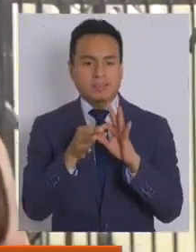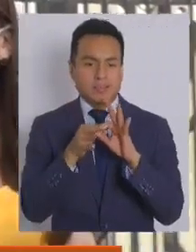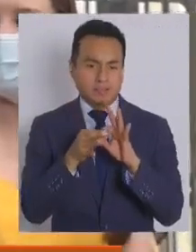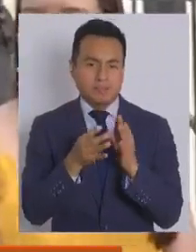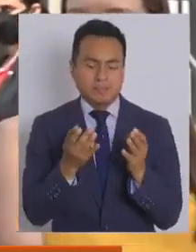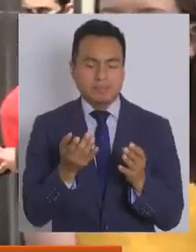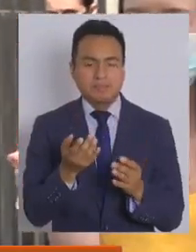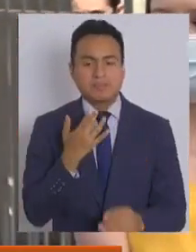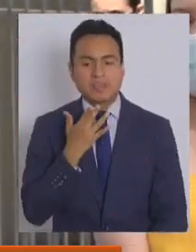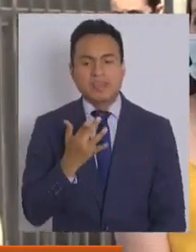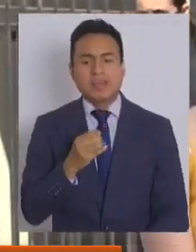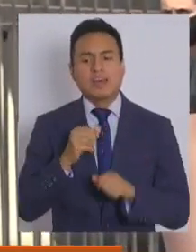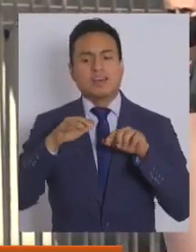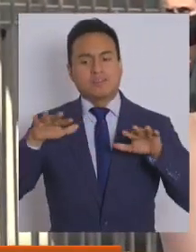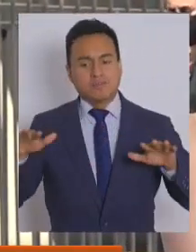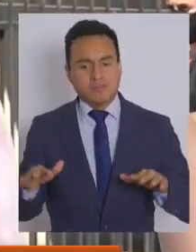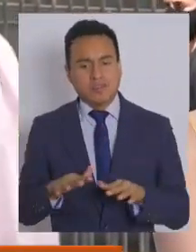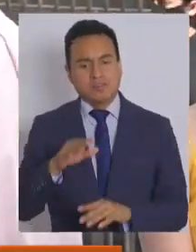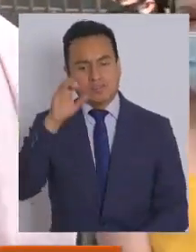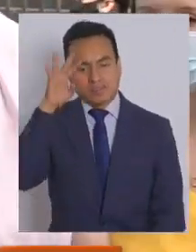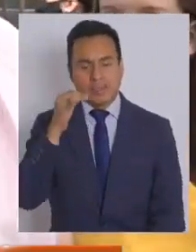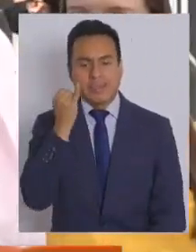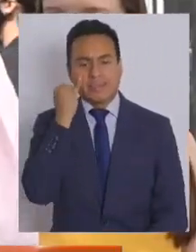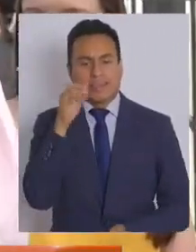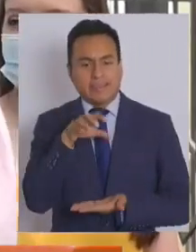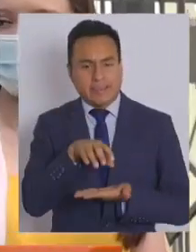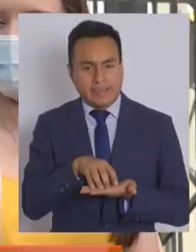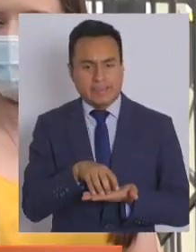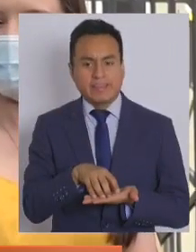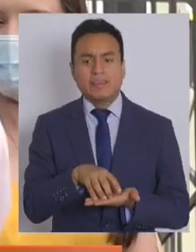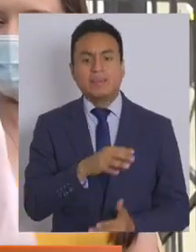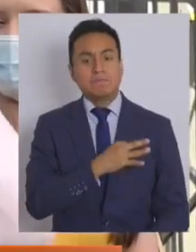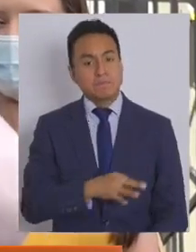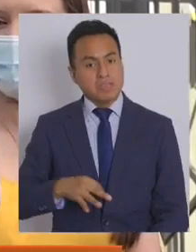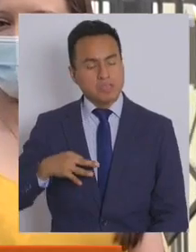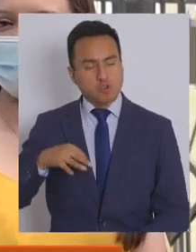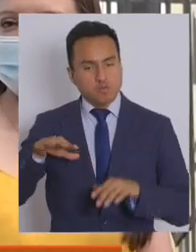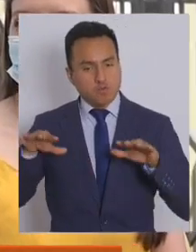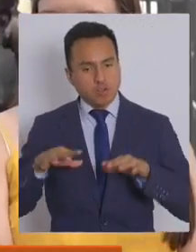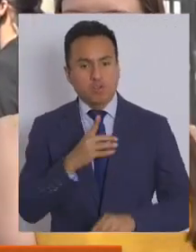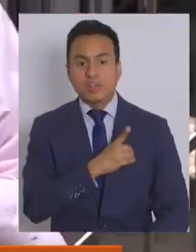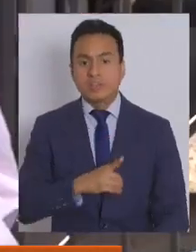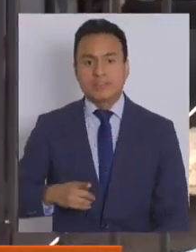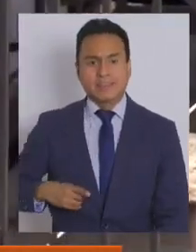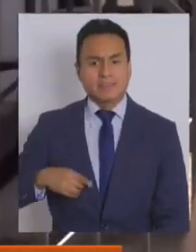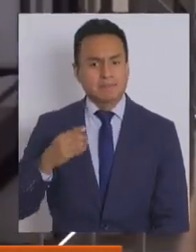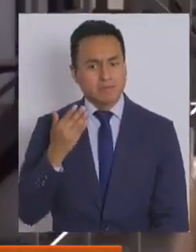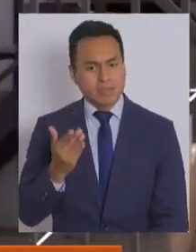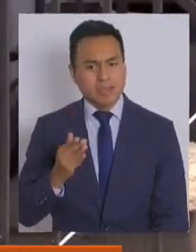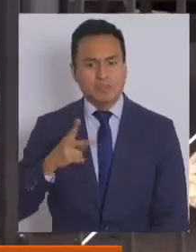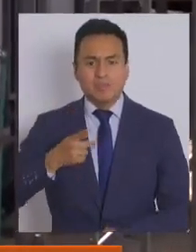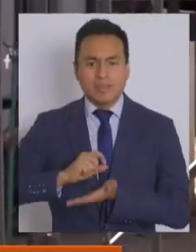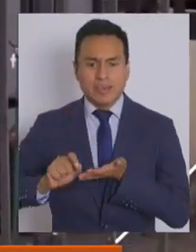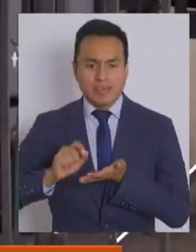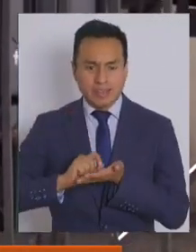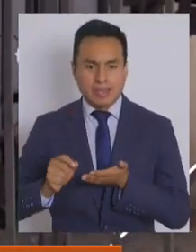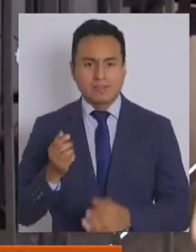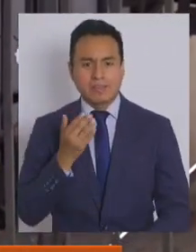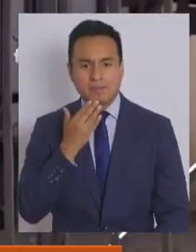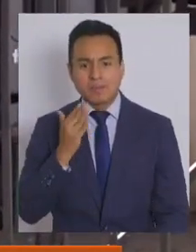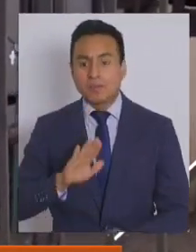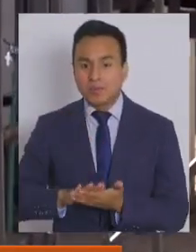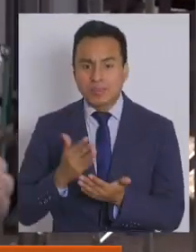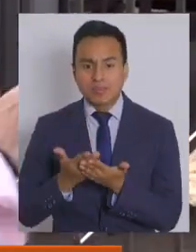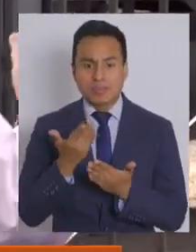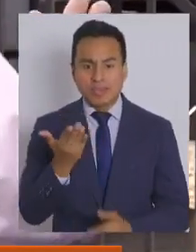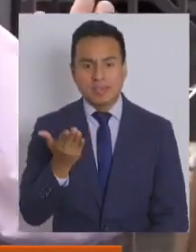porque sé el esfuerzo que ha puesto en esto el Intendente, el Ministro, la Diputada, el Subsecretario, como está usted,